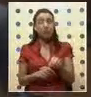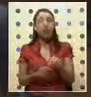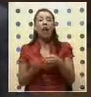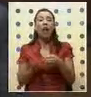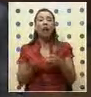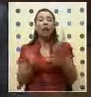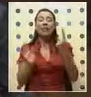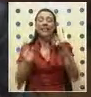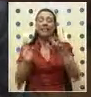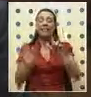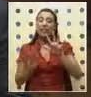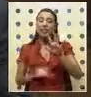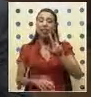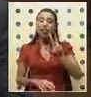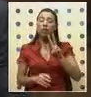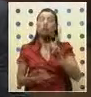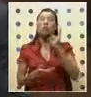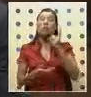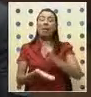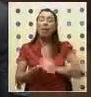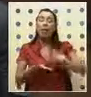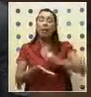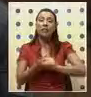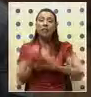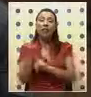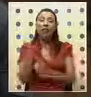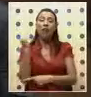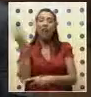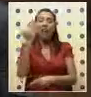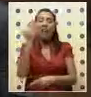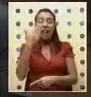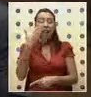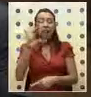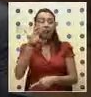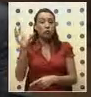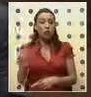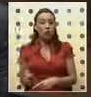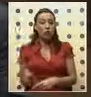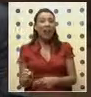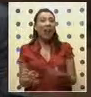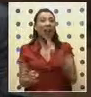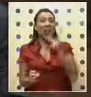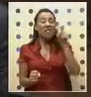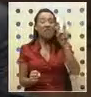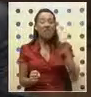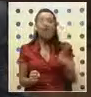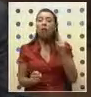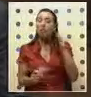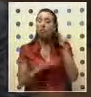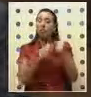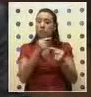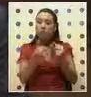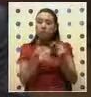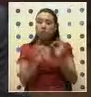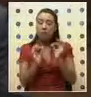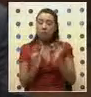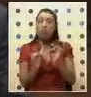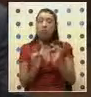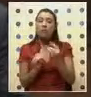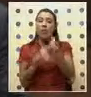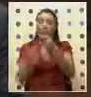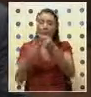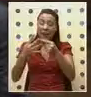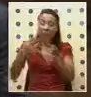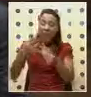52 el primer despacho de abogados negros de Sudáfrica. La vida de Nelson Mandela es una vida llena de hitos, cada uno de los cuales